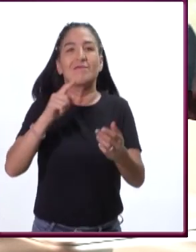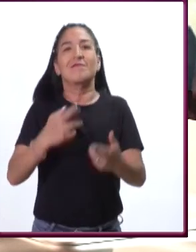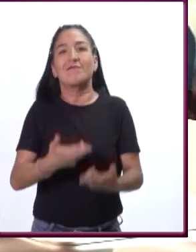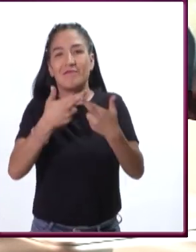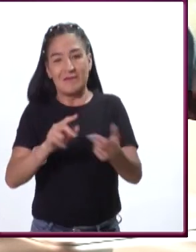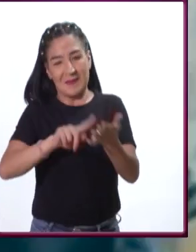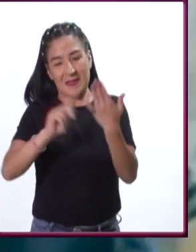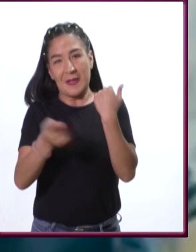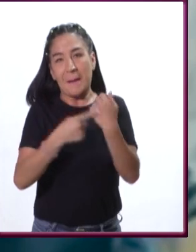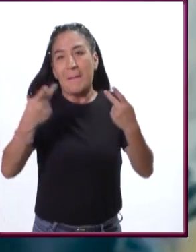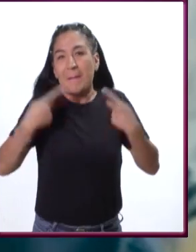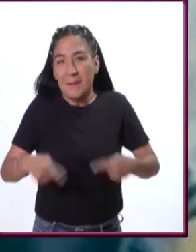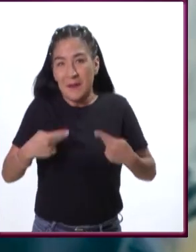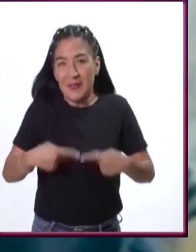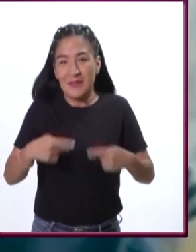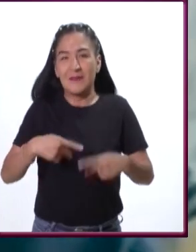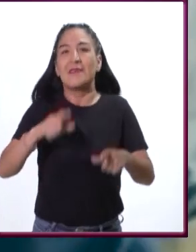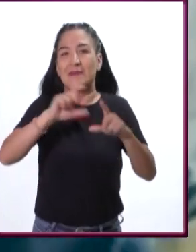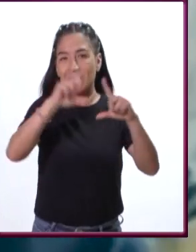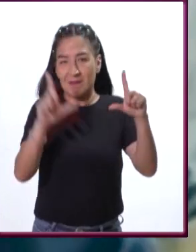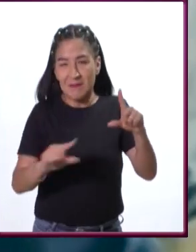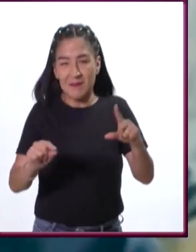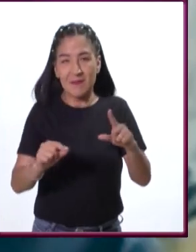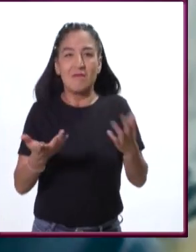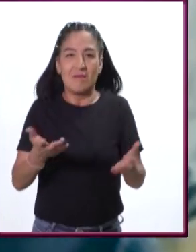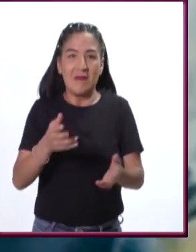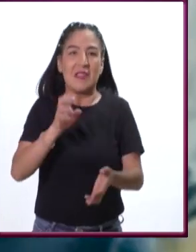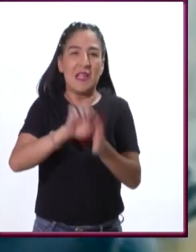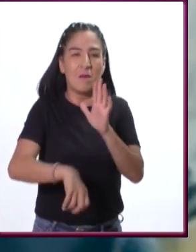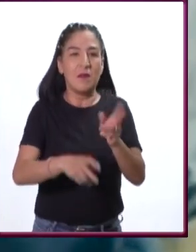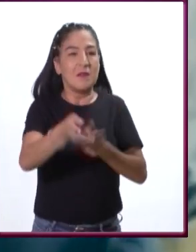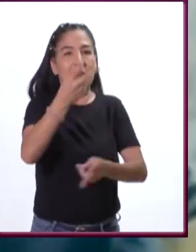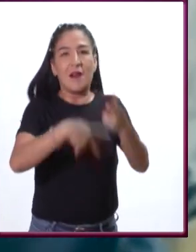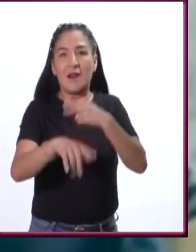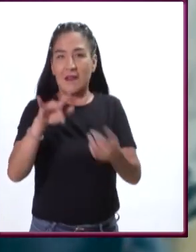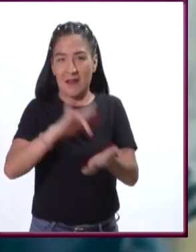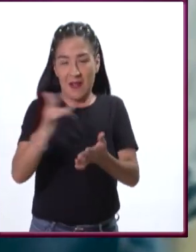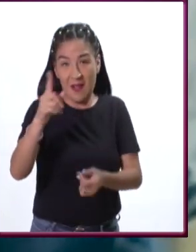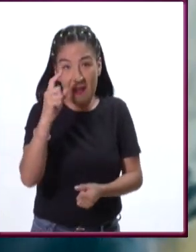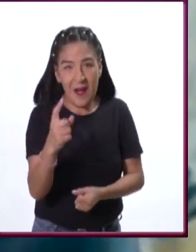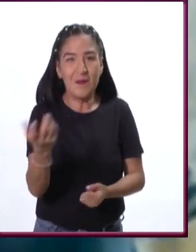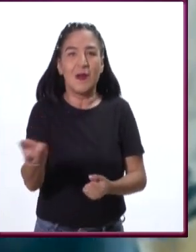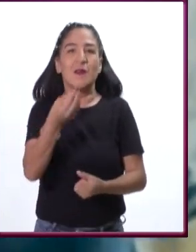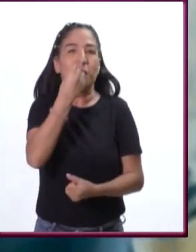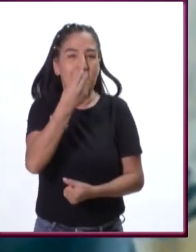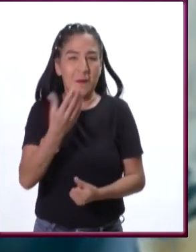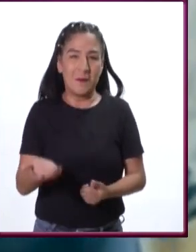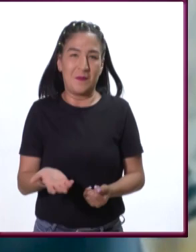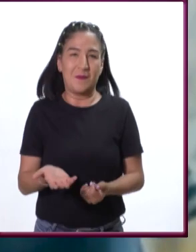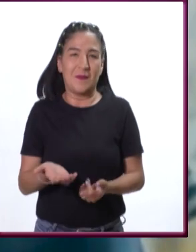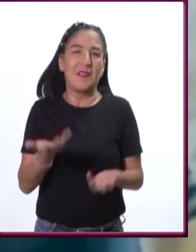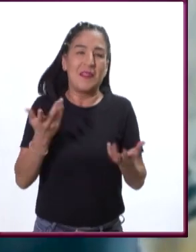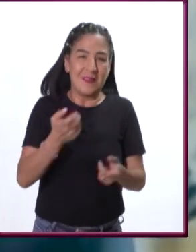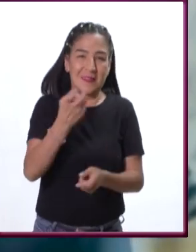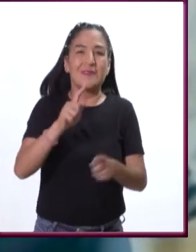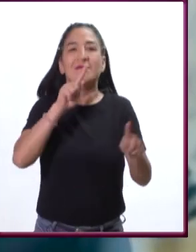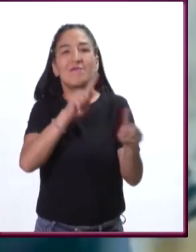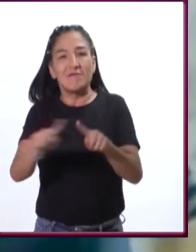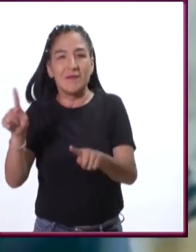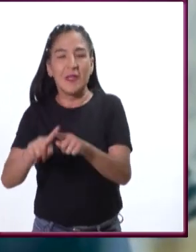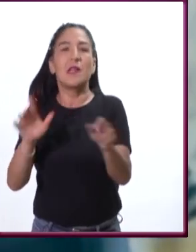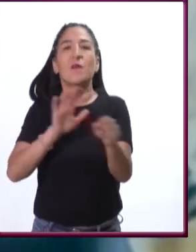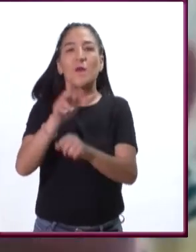mexicana que, por ejemplo, nos surte de agua, de alimentos y de todo tipo de